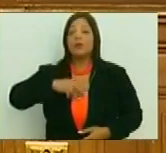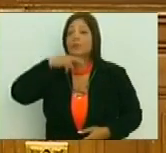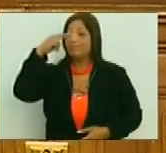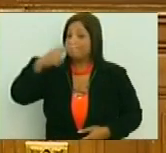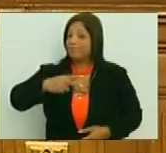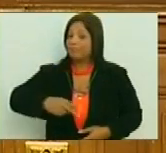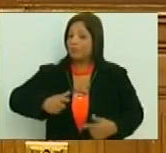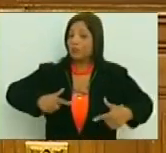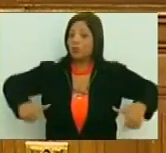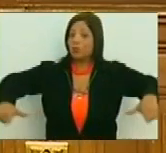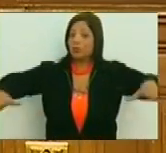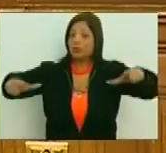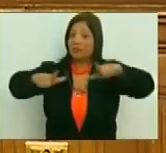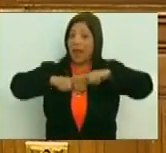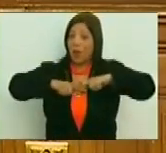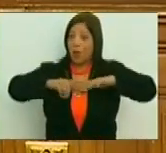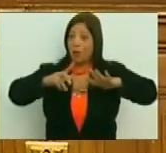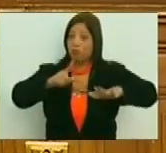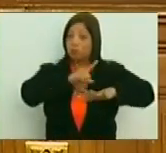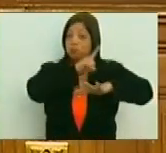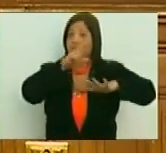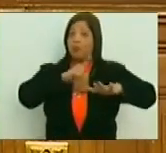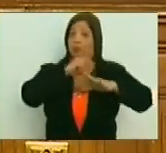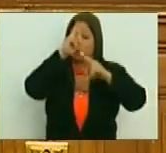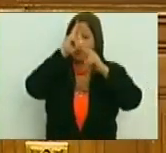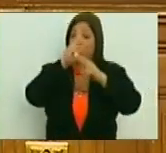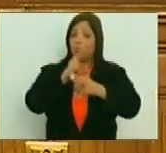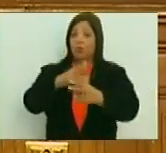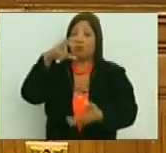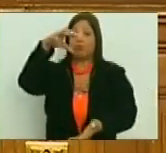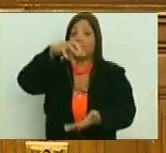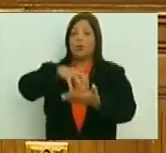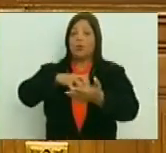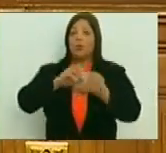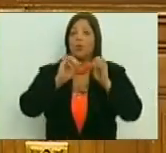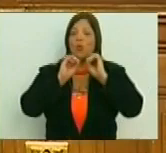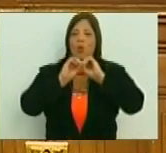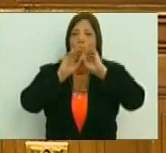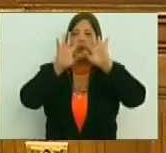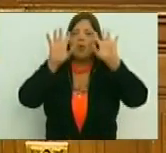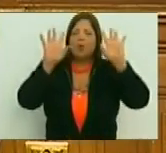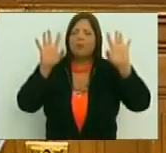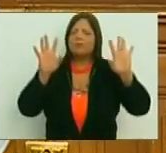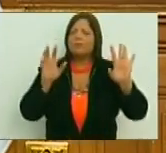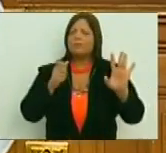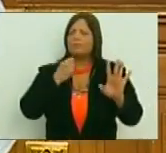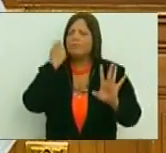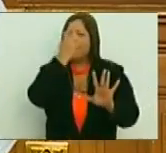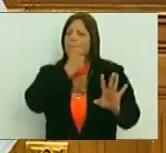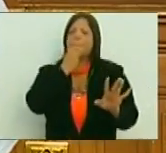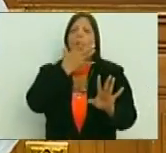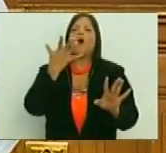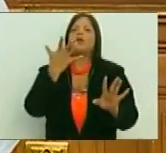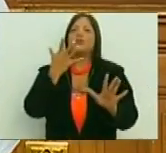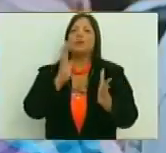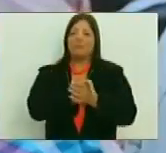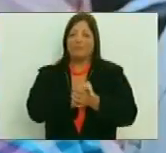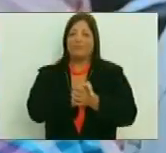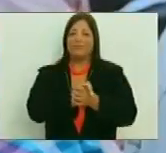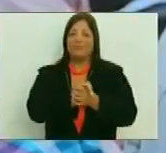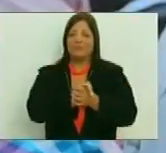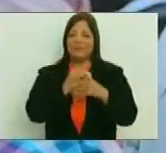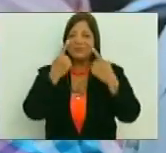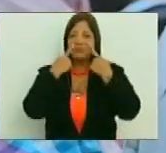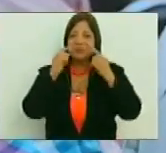salón protocolar ha lucido inmensamente hermoso, sobre todo